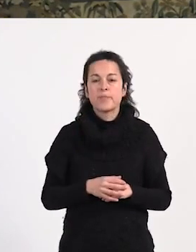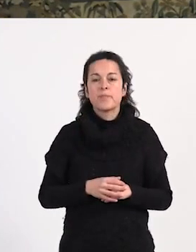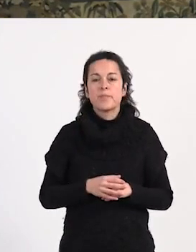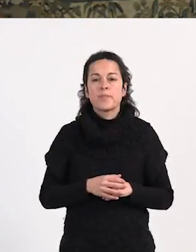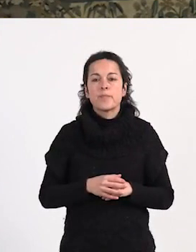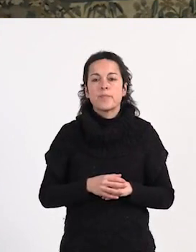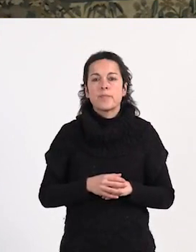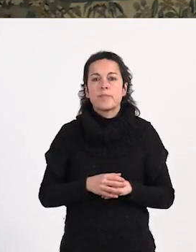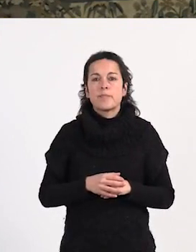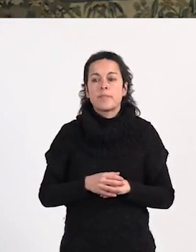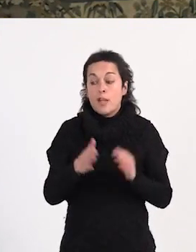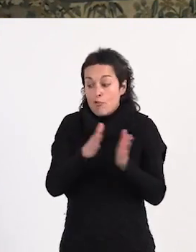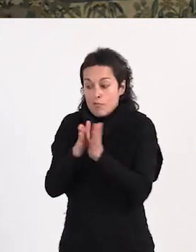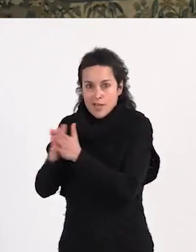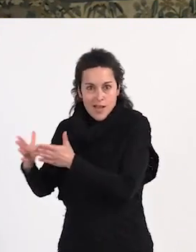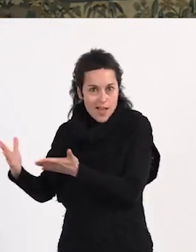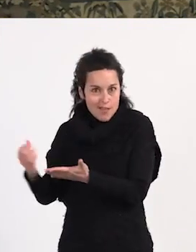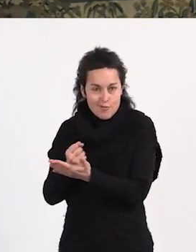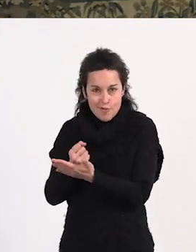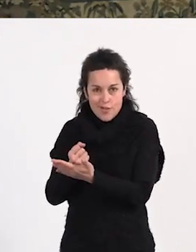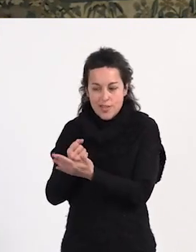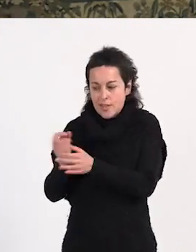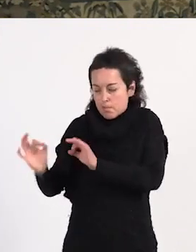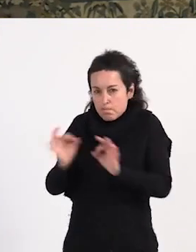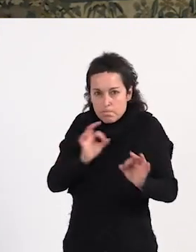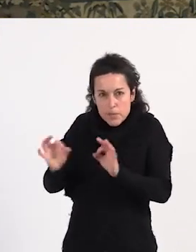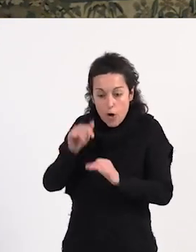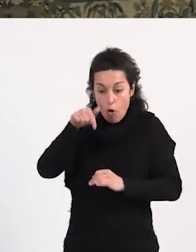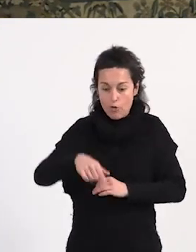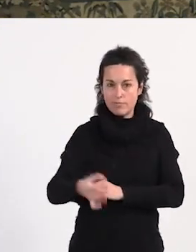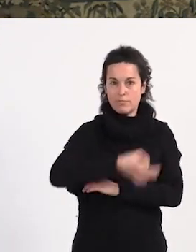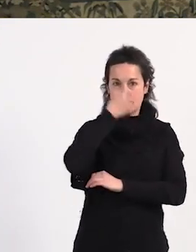Entre todas ellas, han preparado la intervención que va a hacer Carolina.